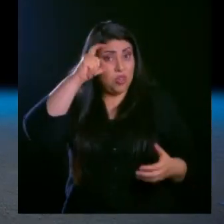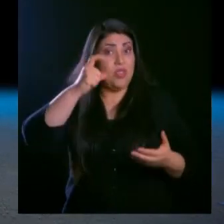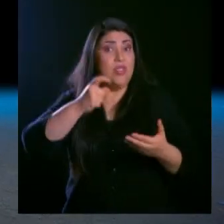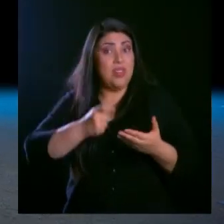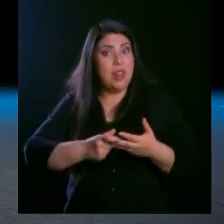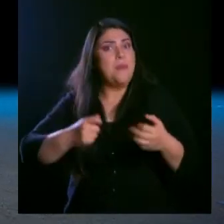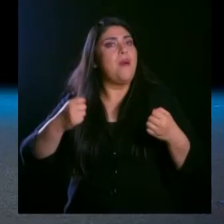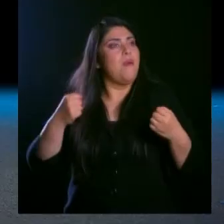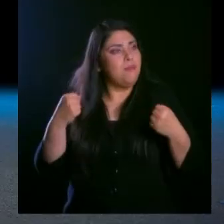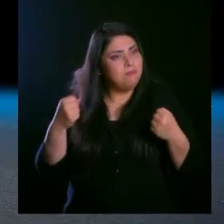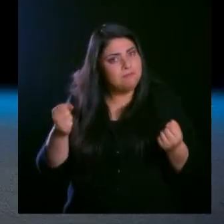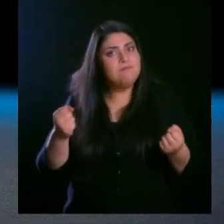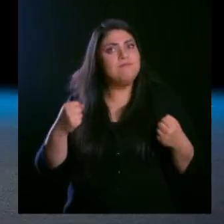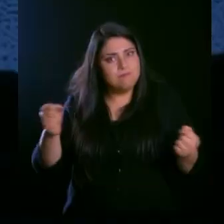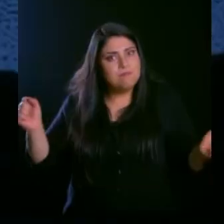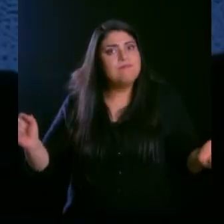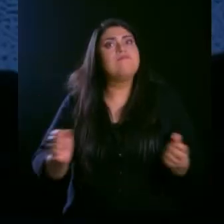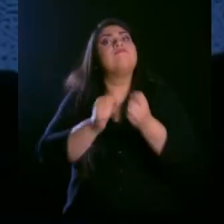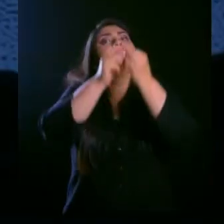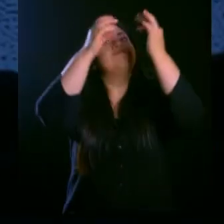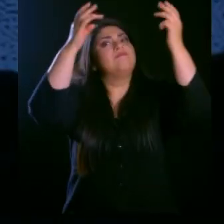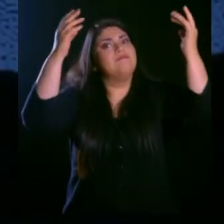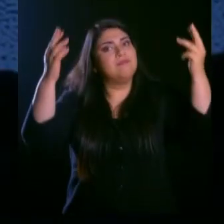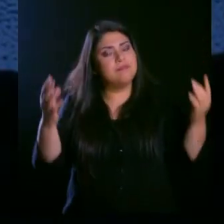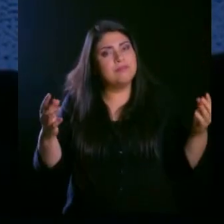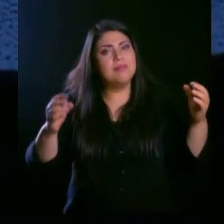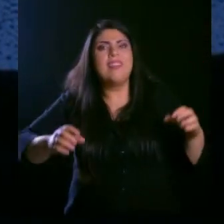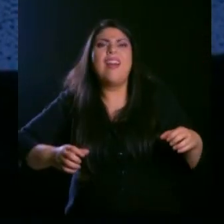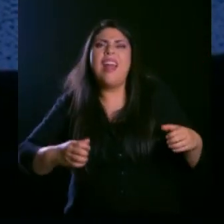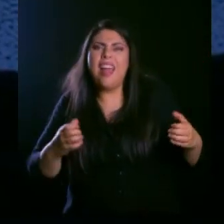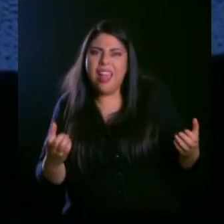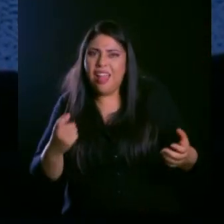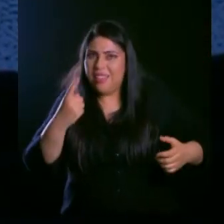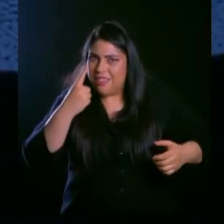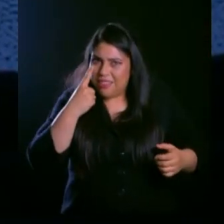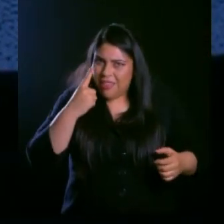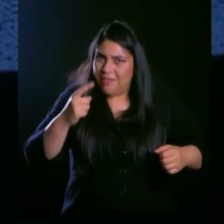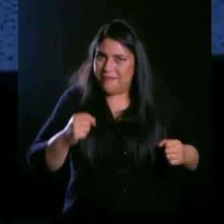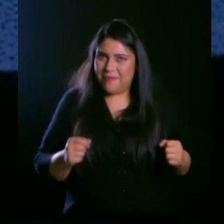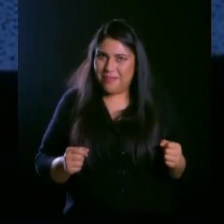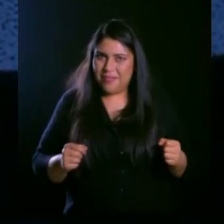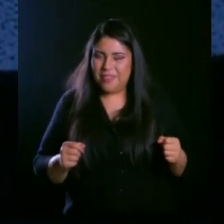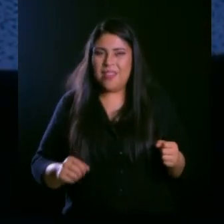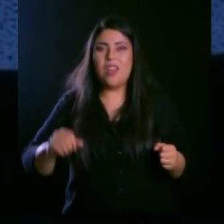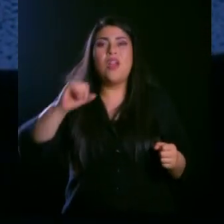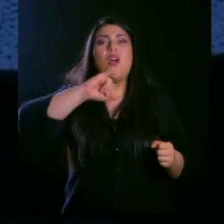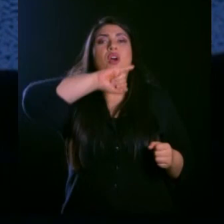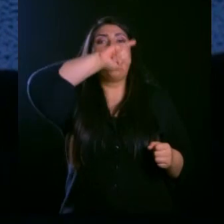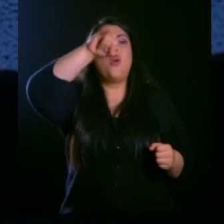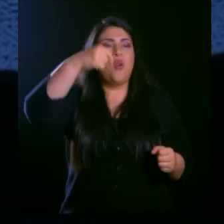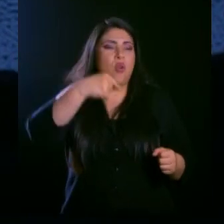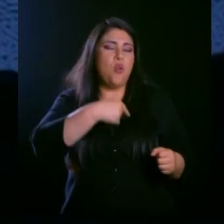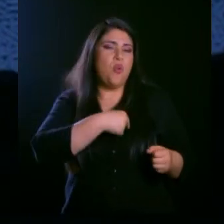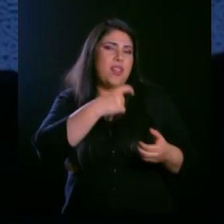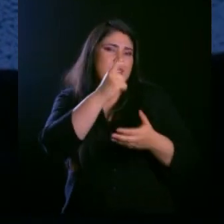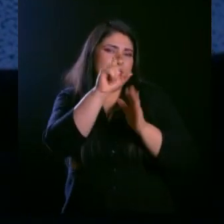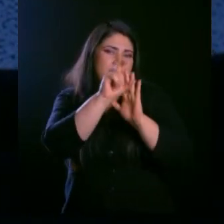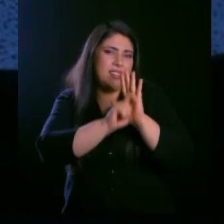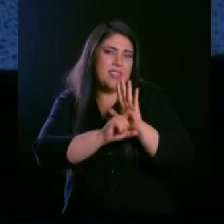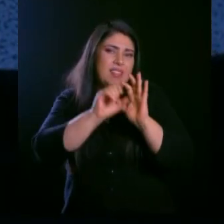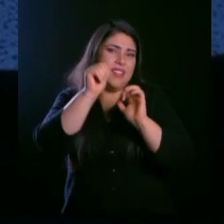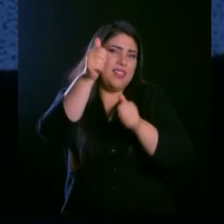haremos tales y tales cosas. Entonces, lo que quiero decirte es esto, San Juan capítulo 15, verso 7,